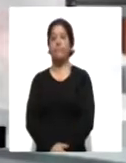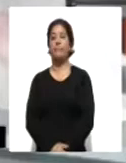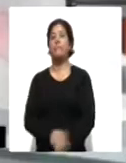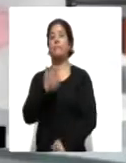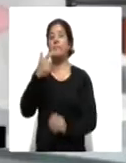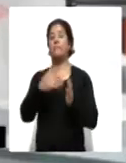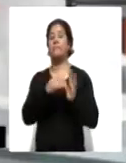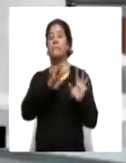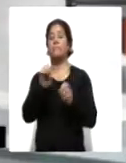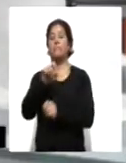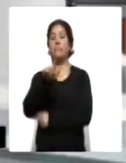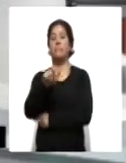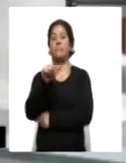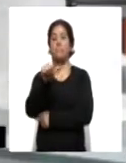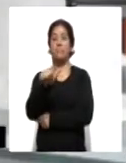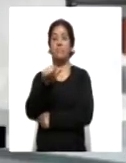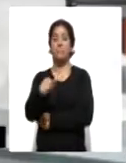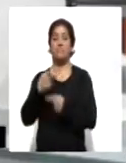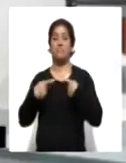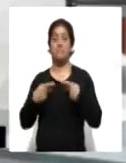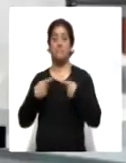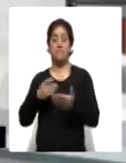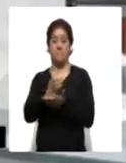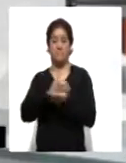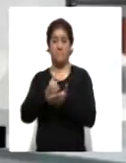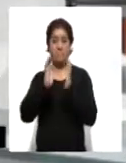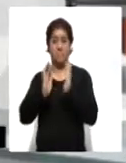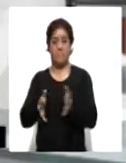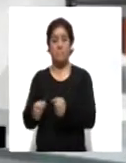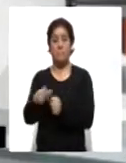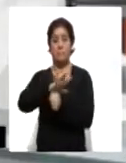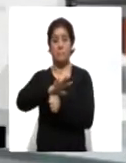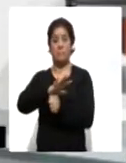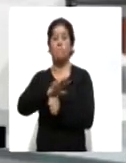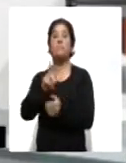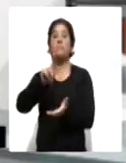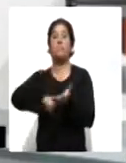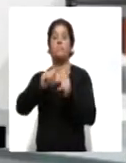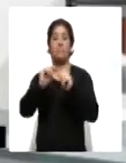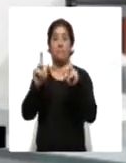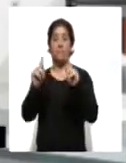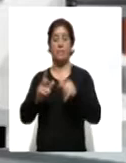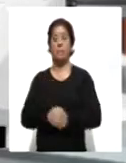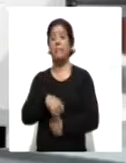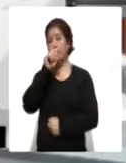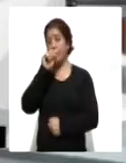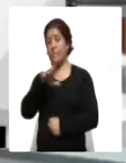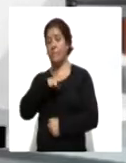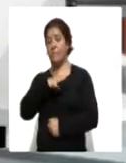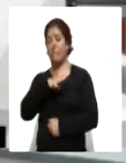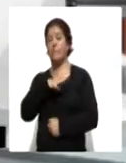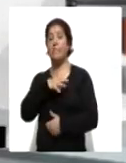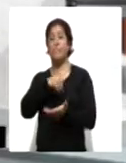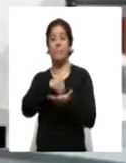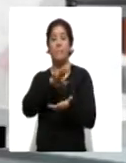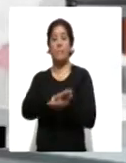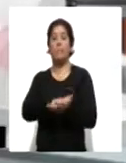7.916 personas se han recuperado de COVID-19 en Tlaxcala, además se registran 11